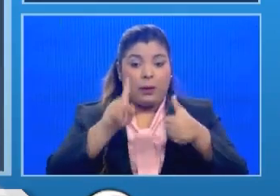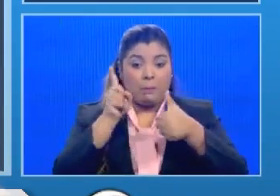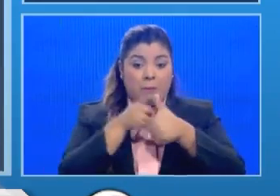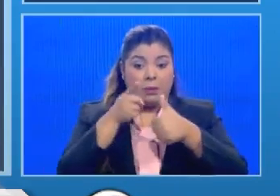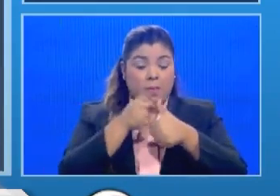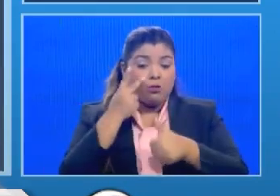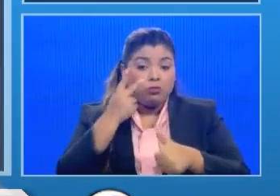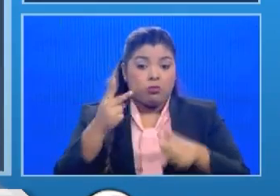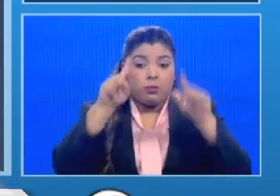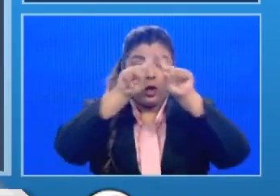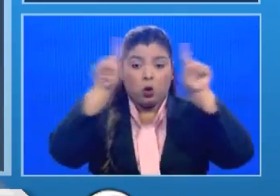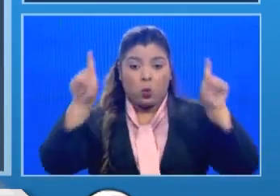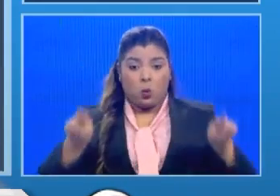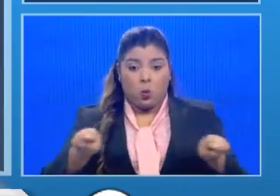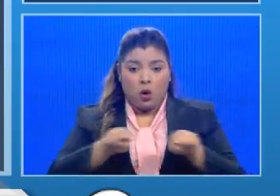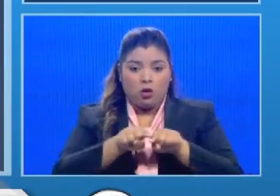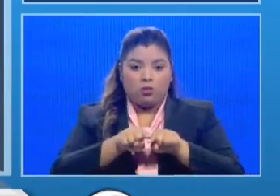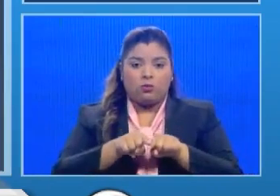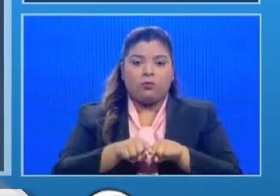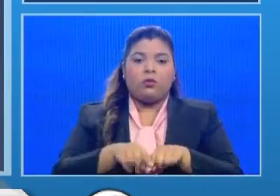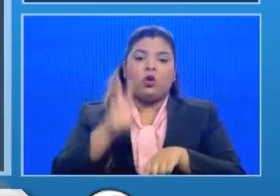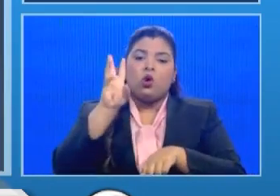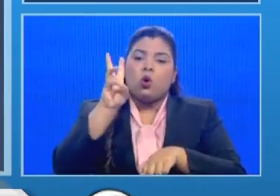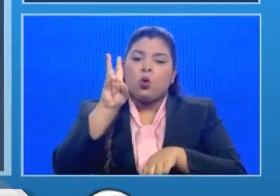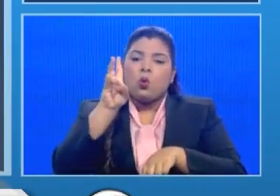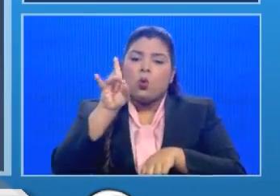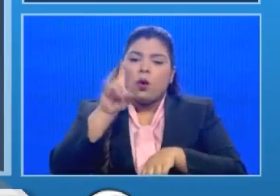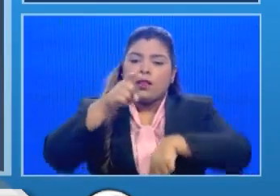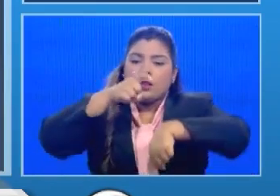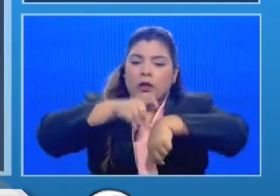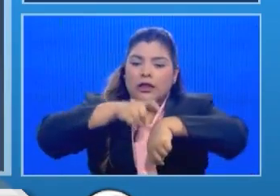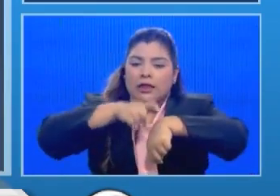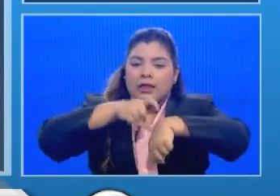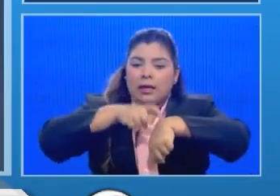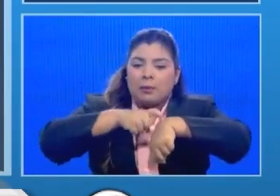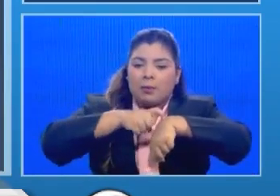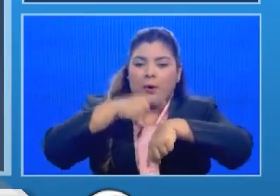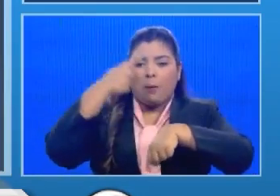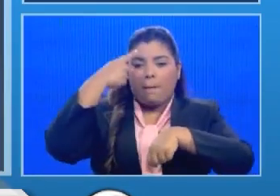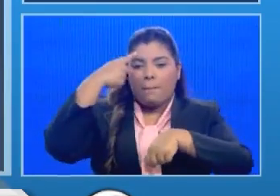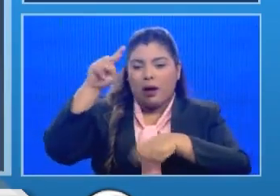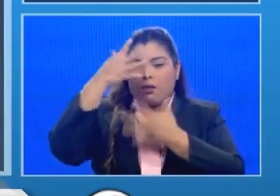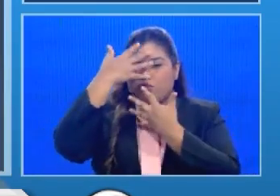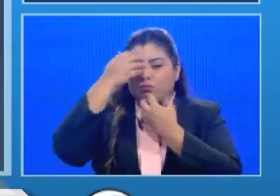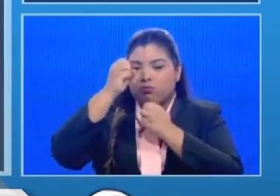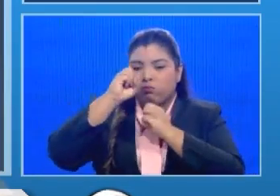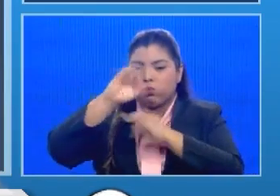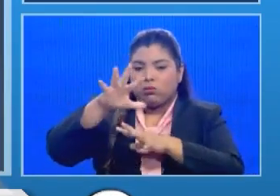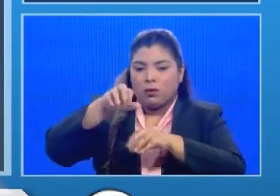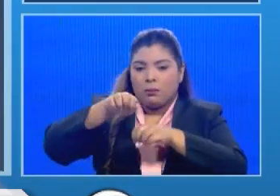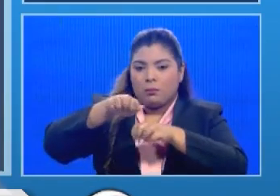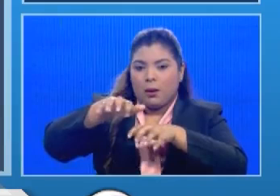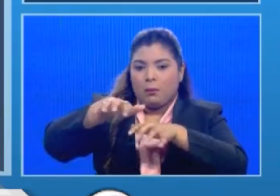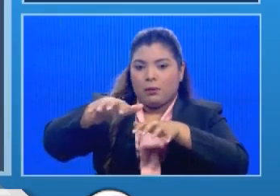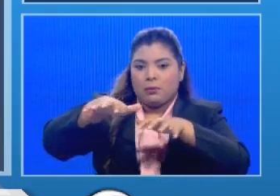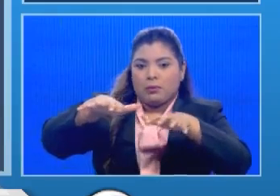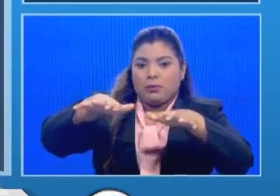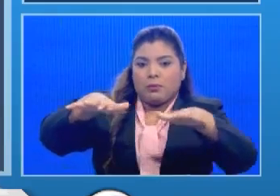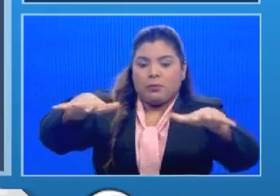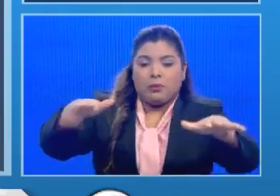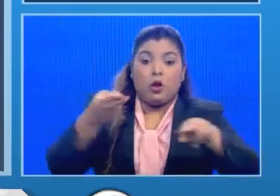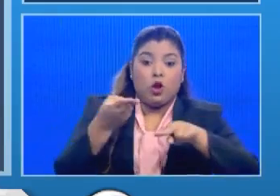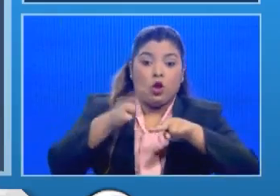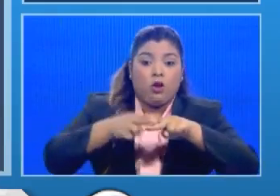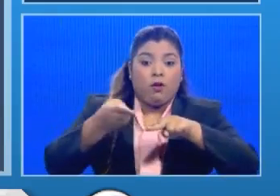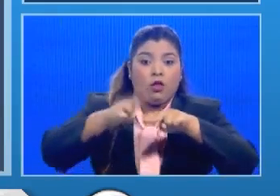lámina, es el tiempo de duplicación, es decir, el tiempo que toma el número de casos en duplicarse.